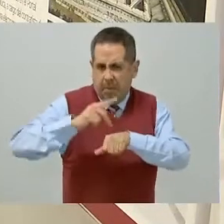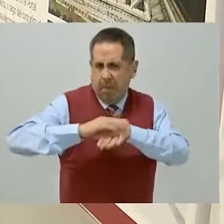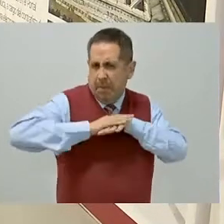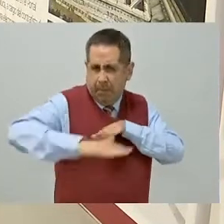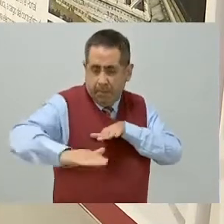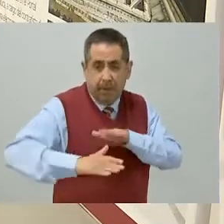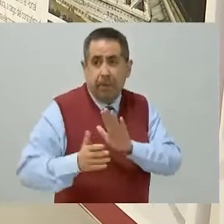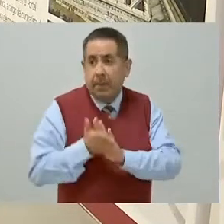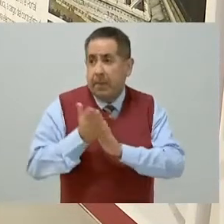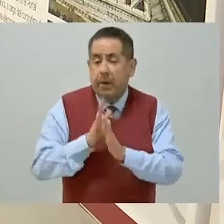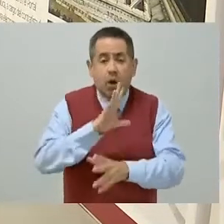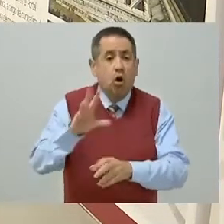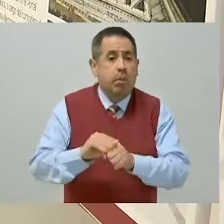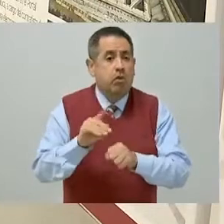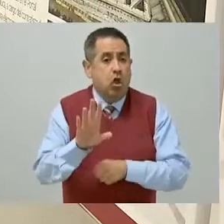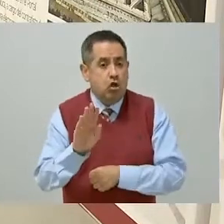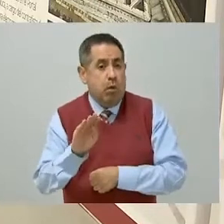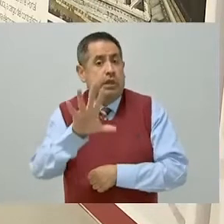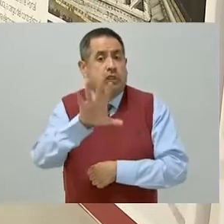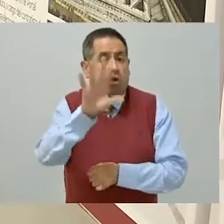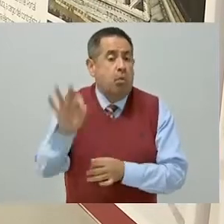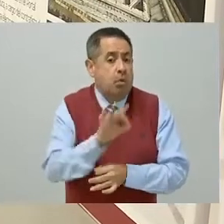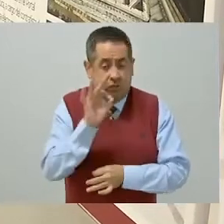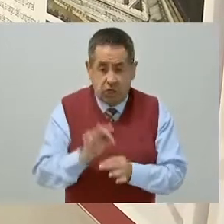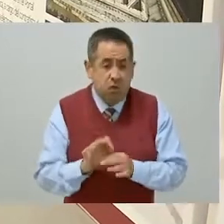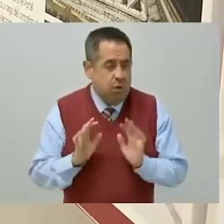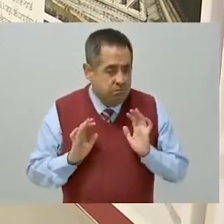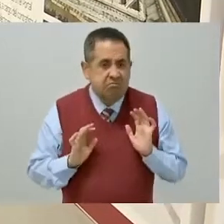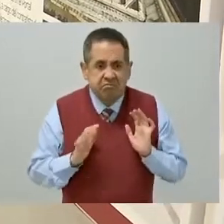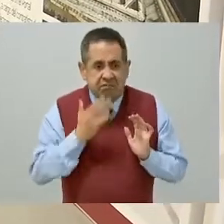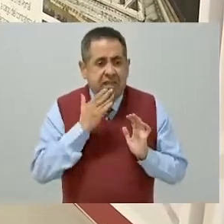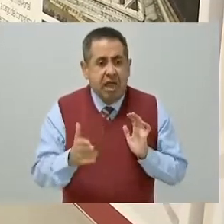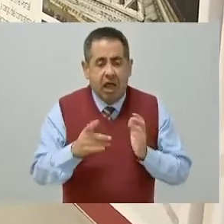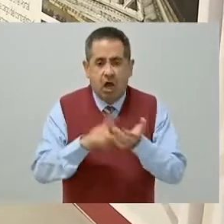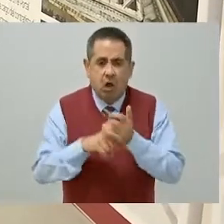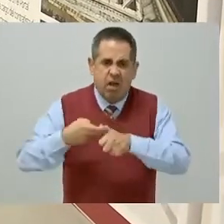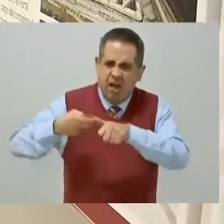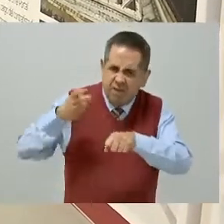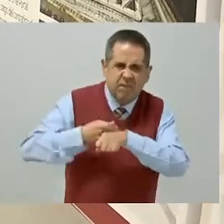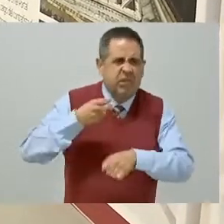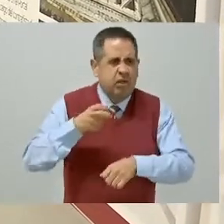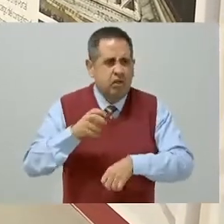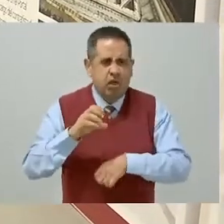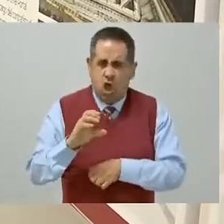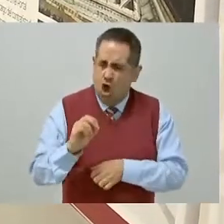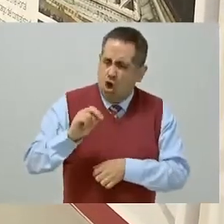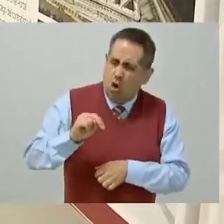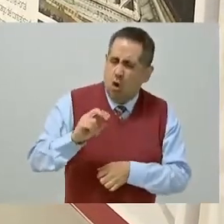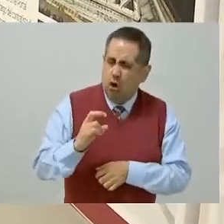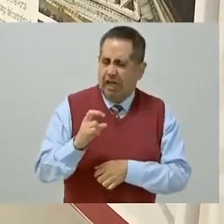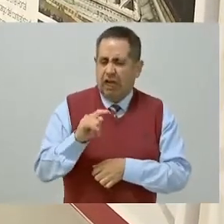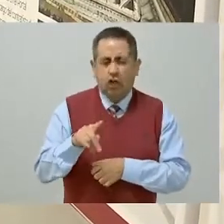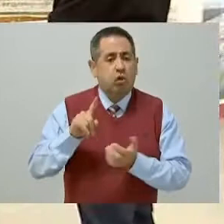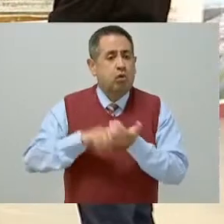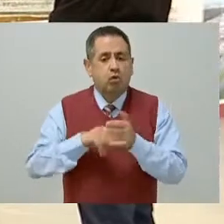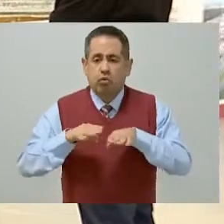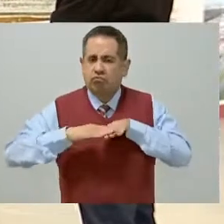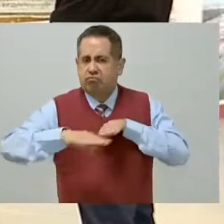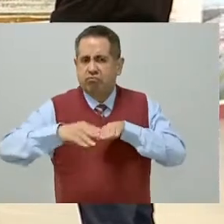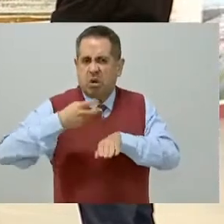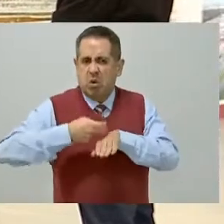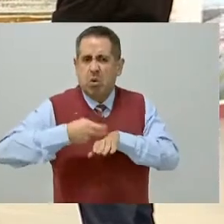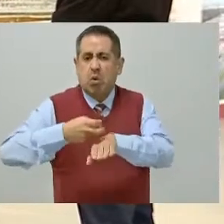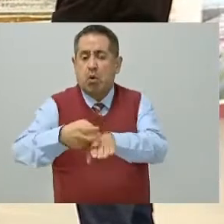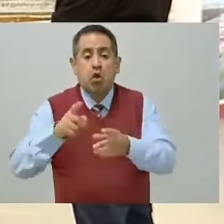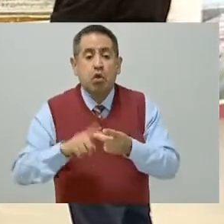fabricados el 95 por ciento de los elementos de concreto, que están en un par de plantas ahí en